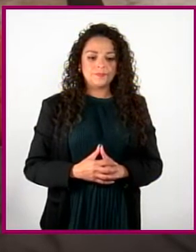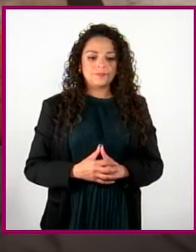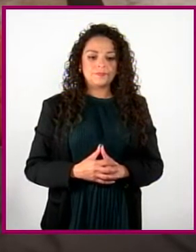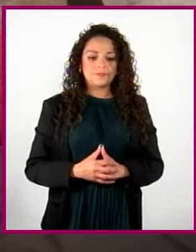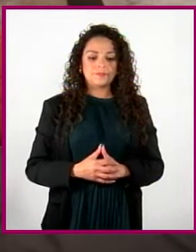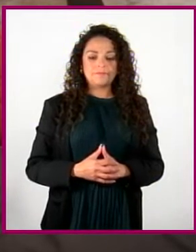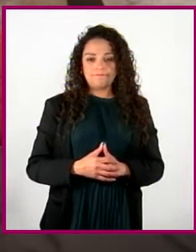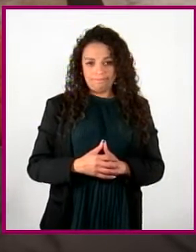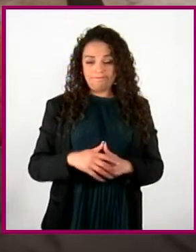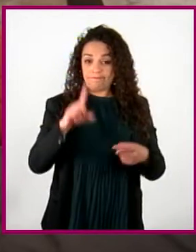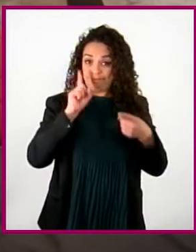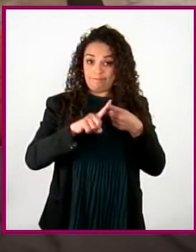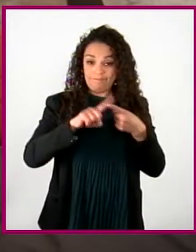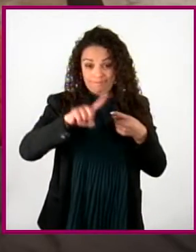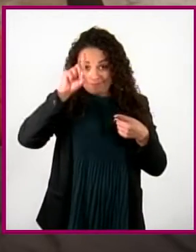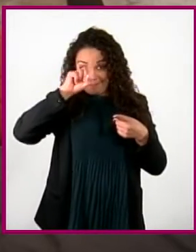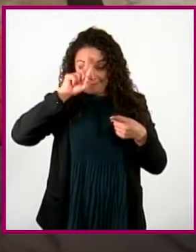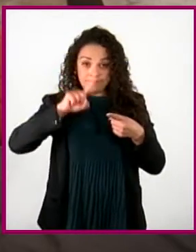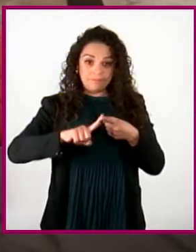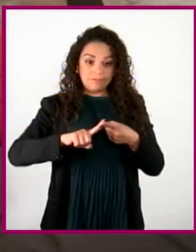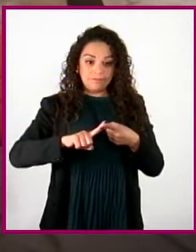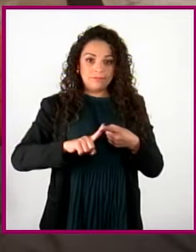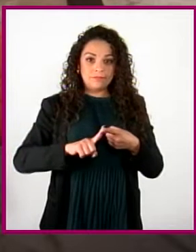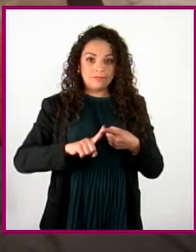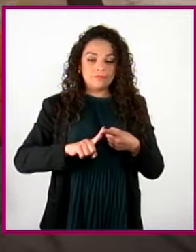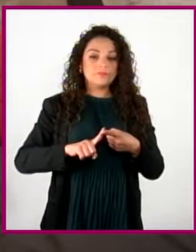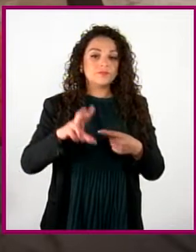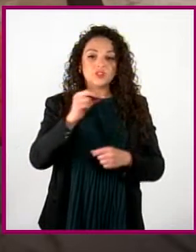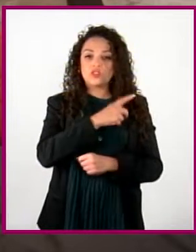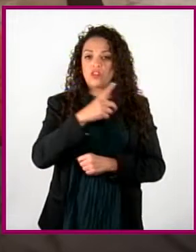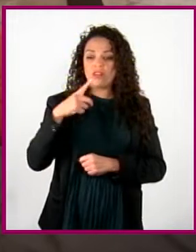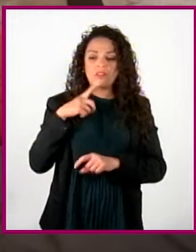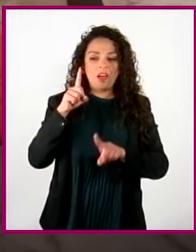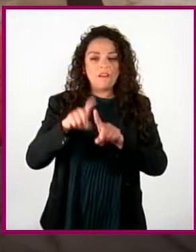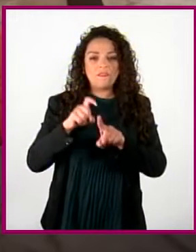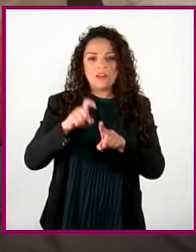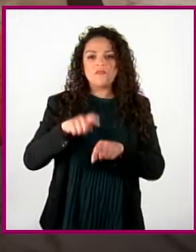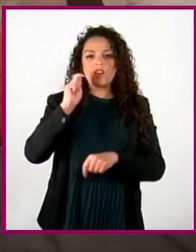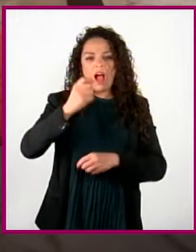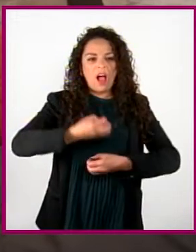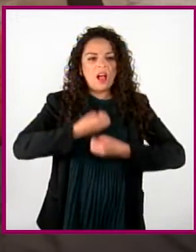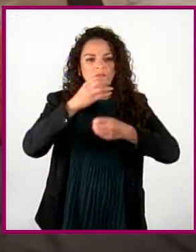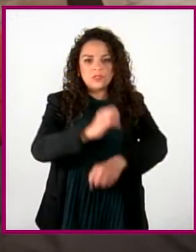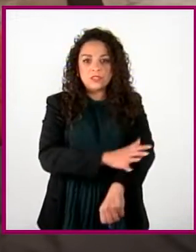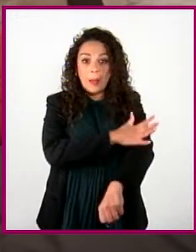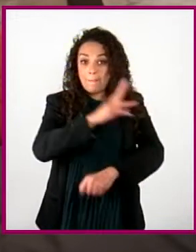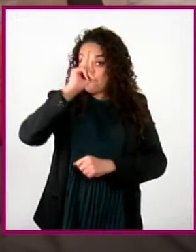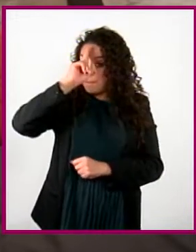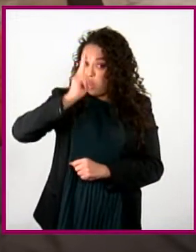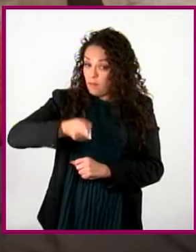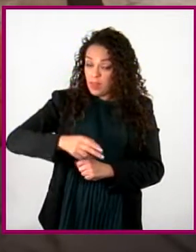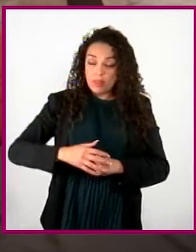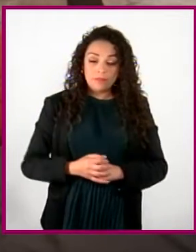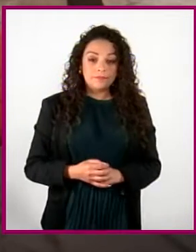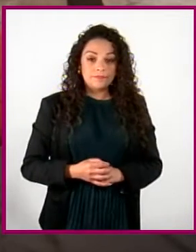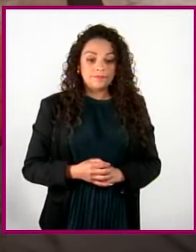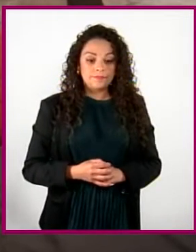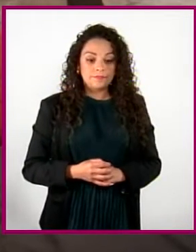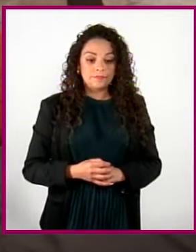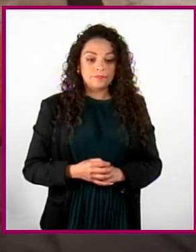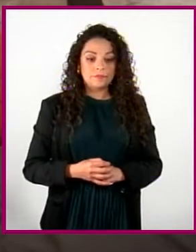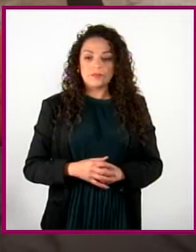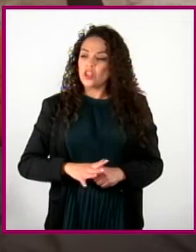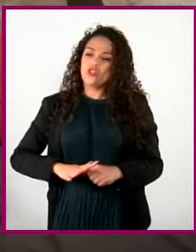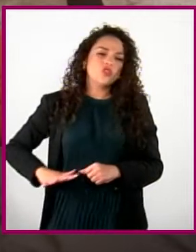Recomendación número 1. Prohibido burlarse de la expresión de emociones. Entre todos